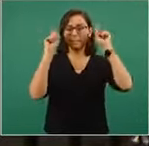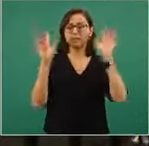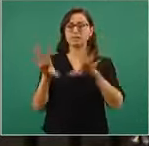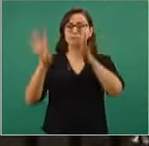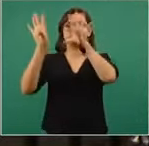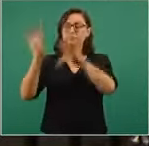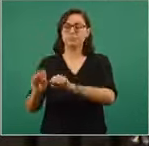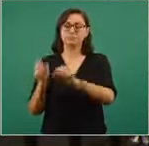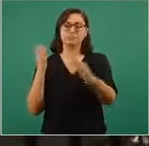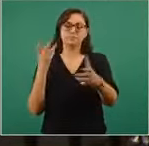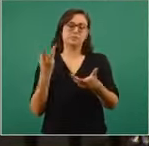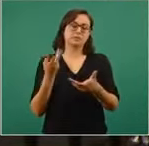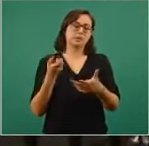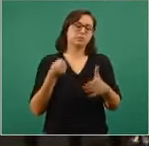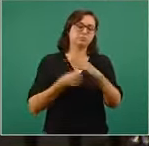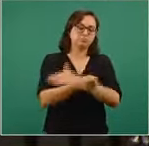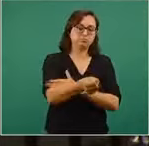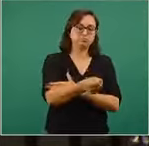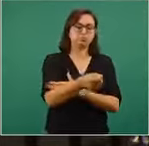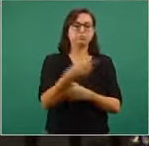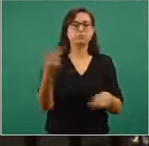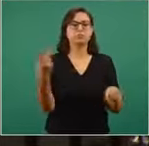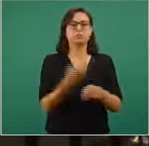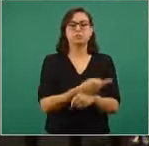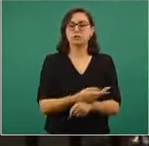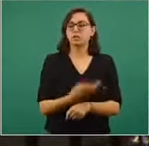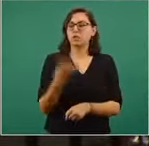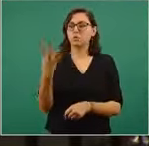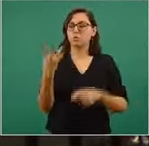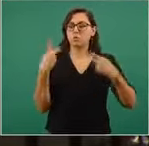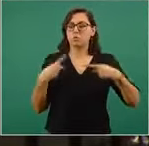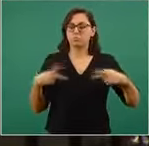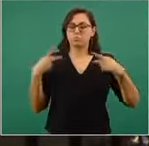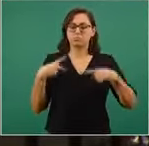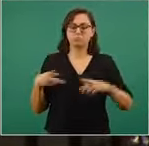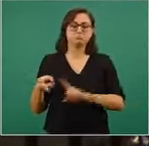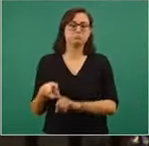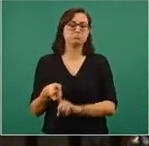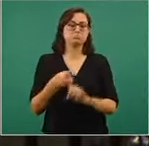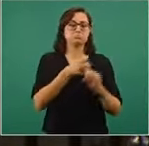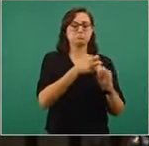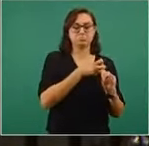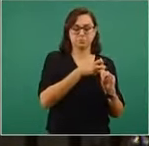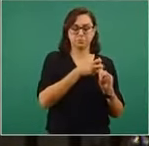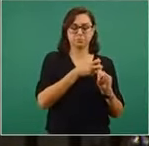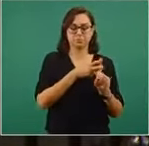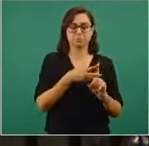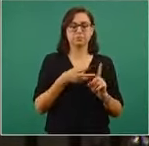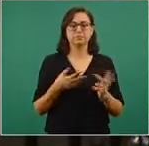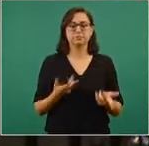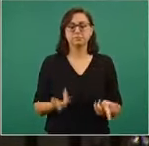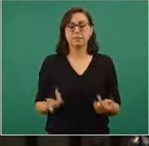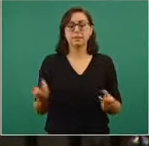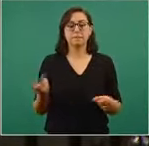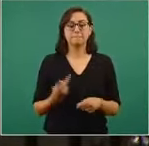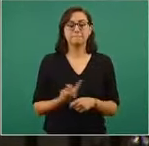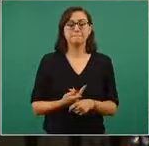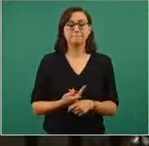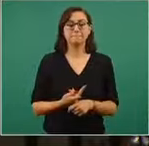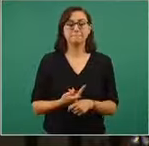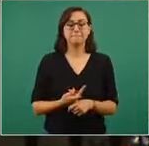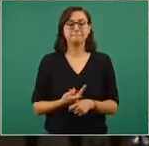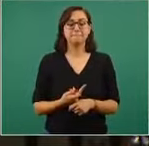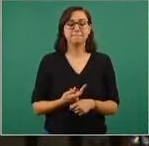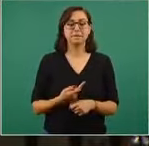República por la desaparición de cuatro personas en Nuevo Laredo, Tamaulipas. Presuntamente, este caso ocurrió en